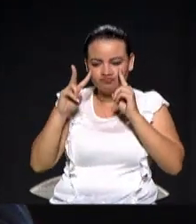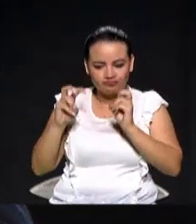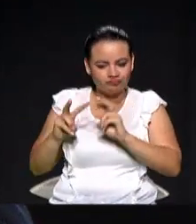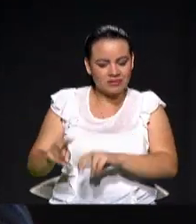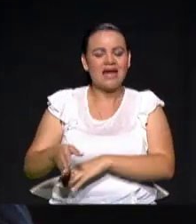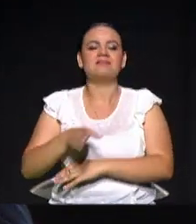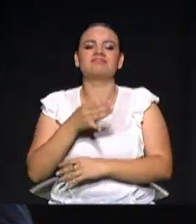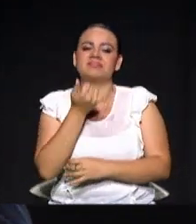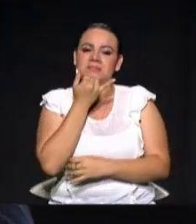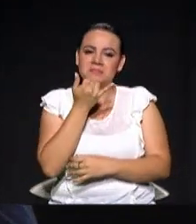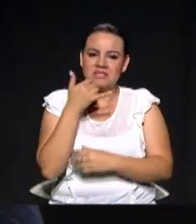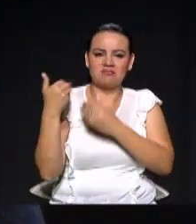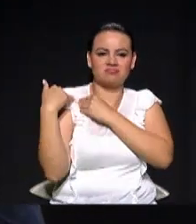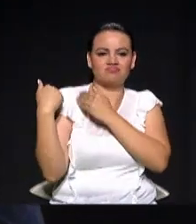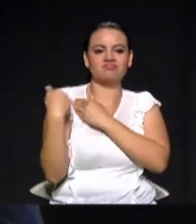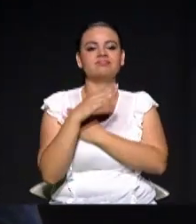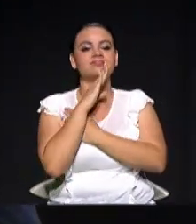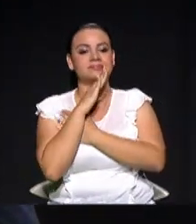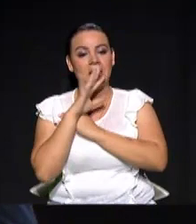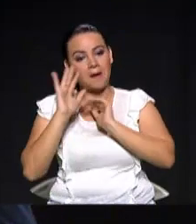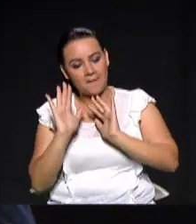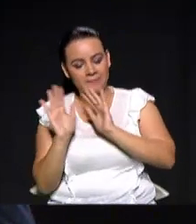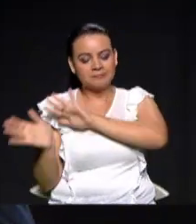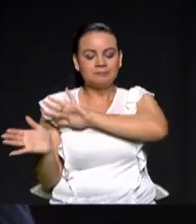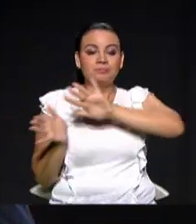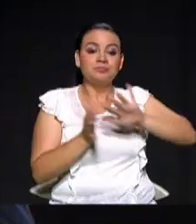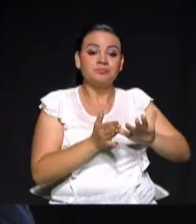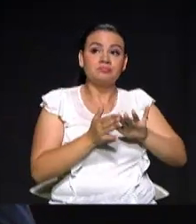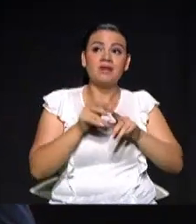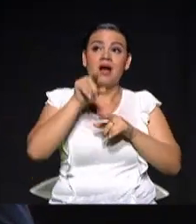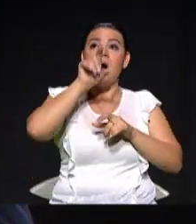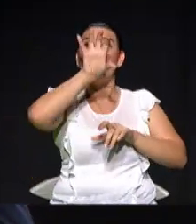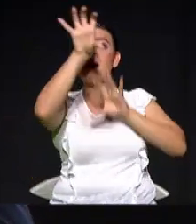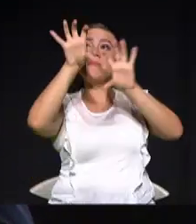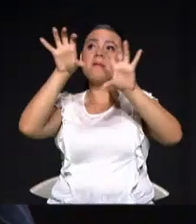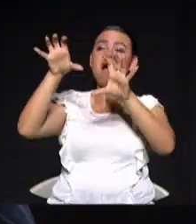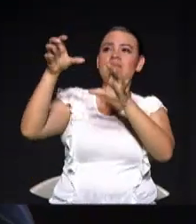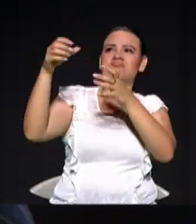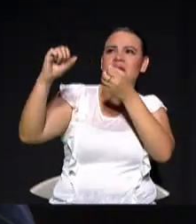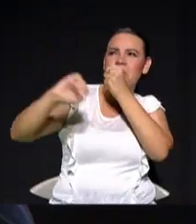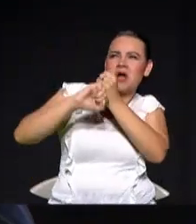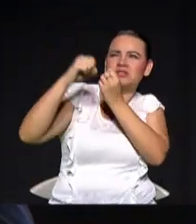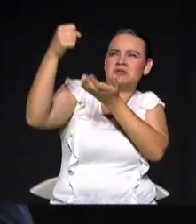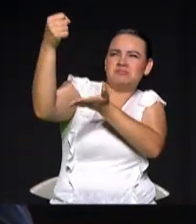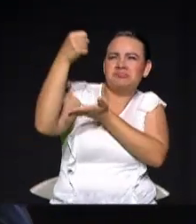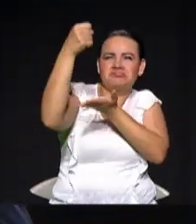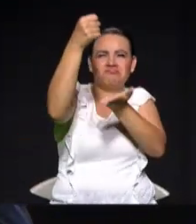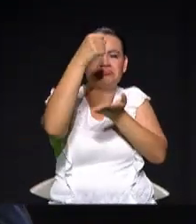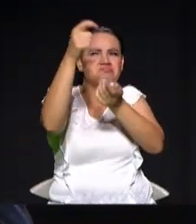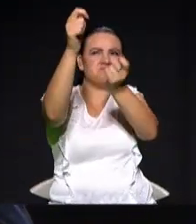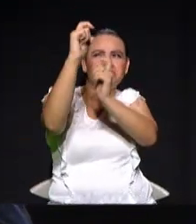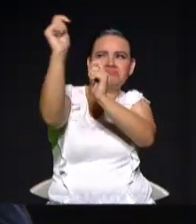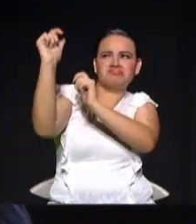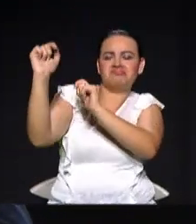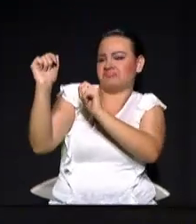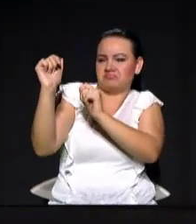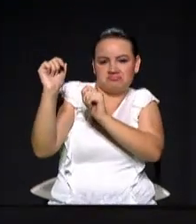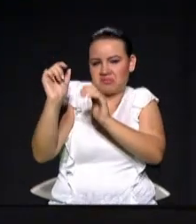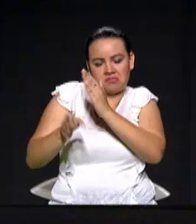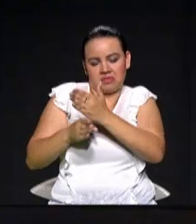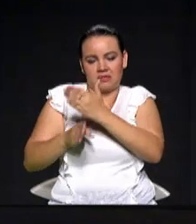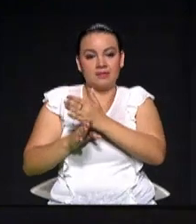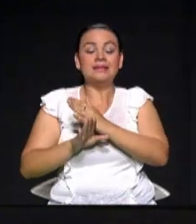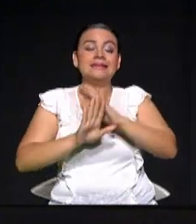responsabilidades. Y en cuanto a las transferencias no se van a disminuir salvo casos muy específicos de necesidad urbana. Gracias